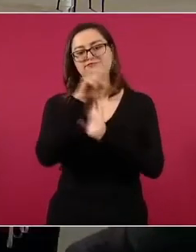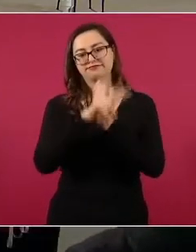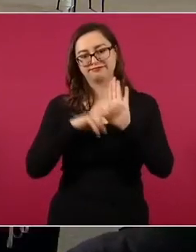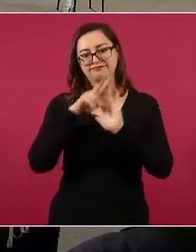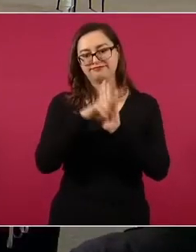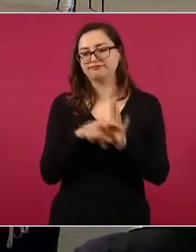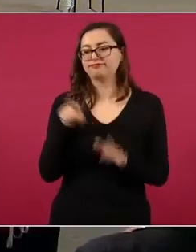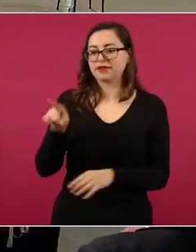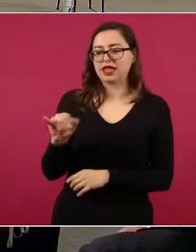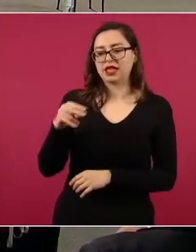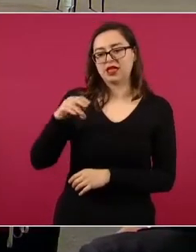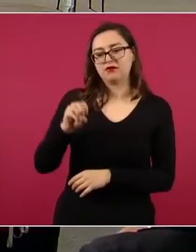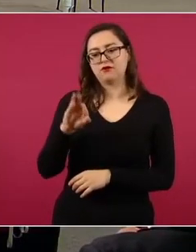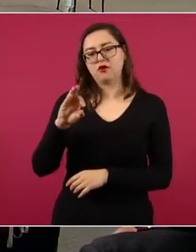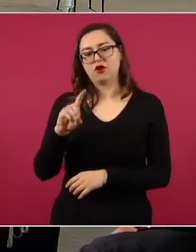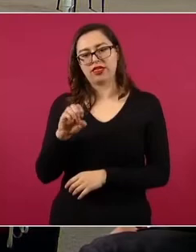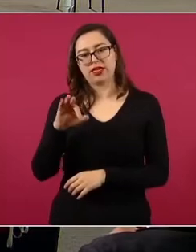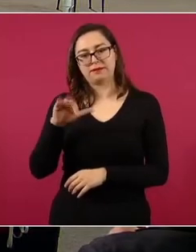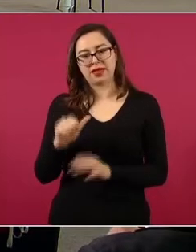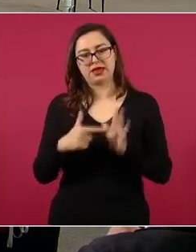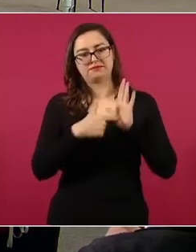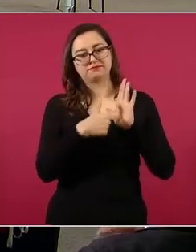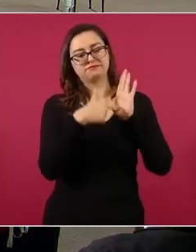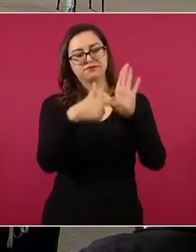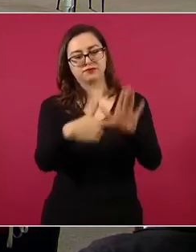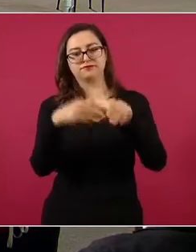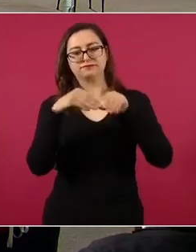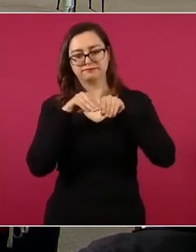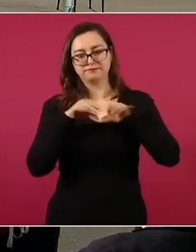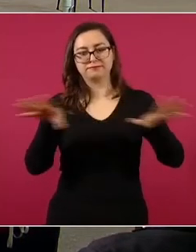cortesía de Infodemia. Corre video, por favor.